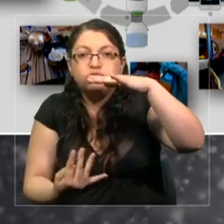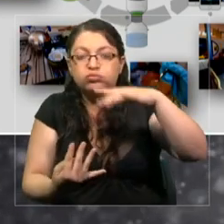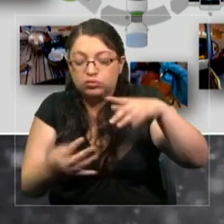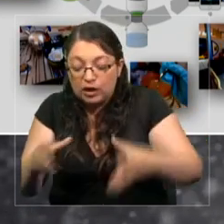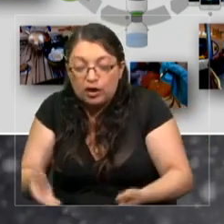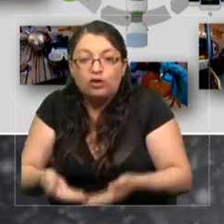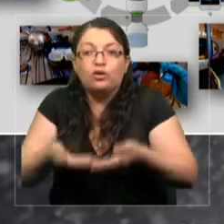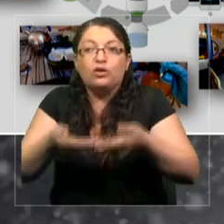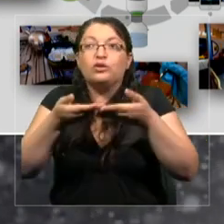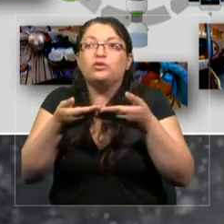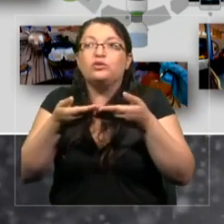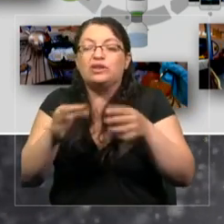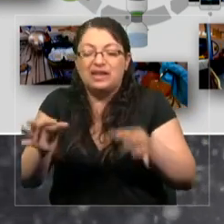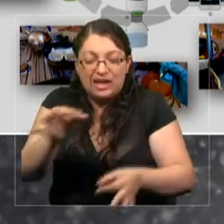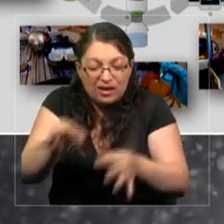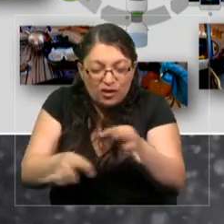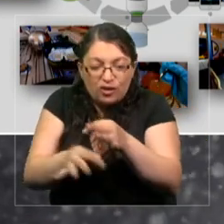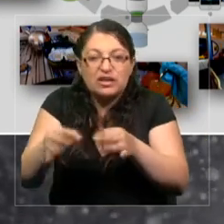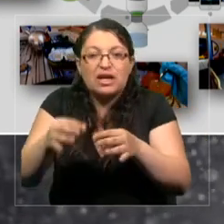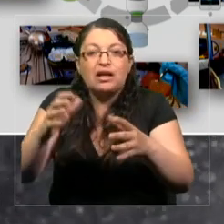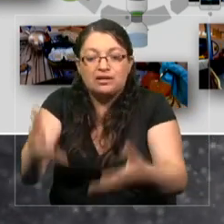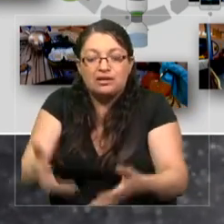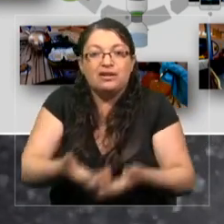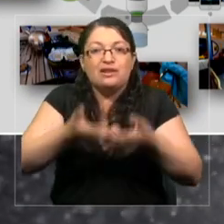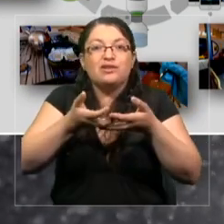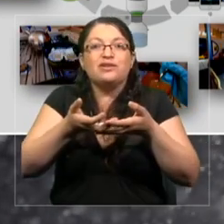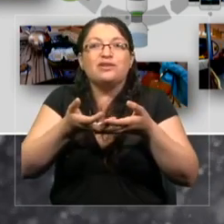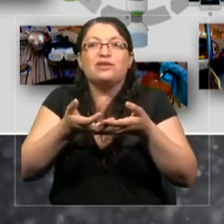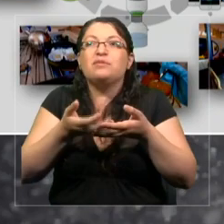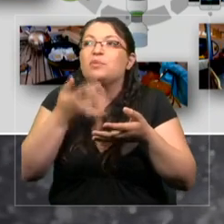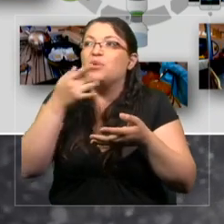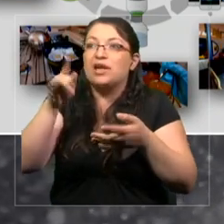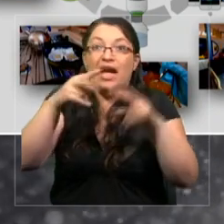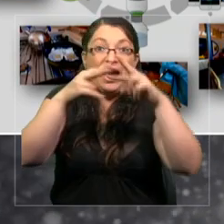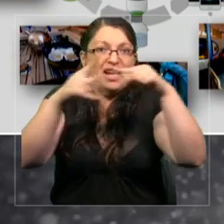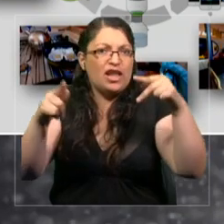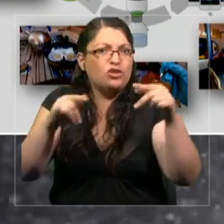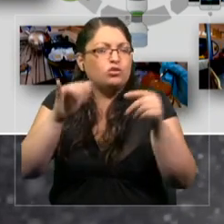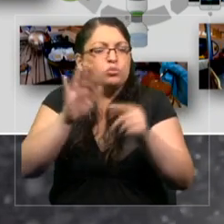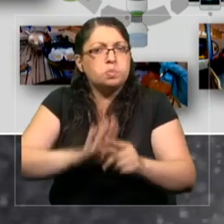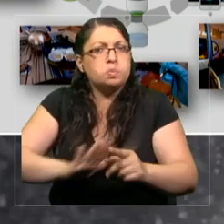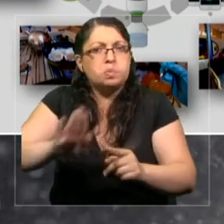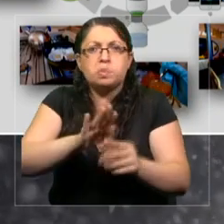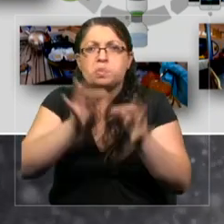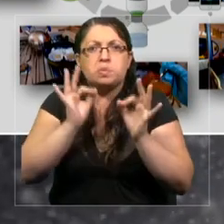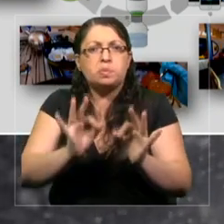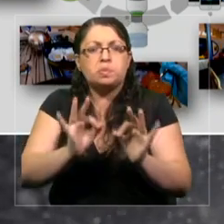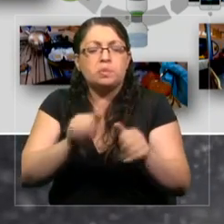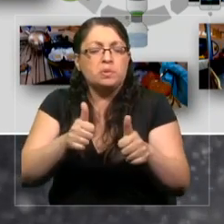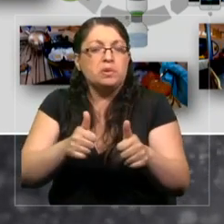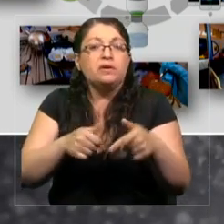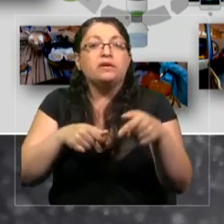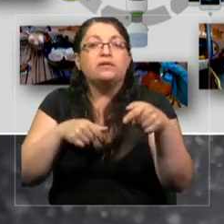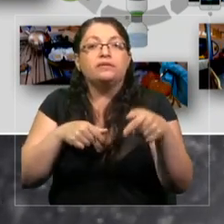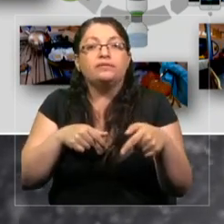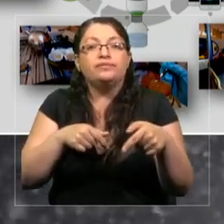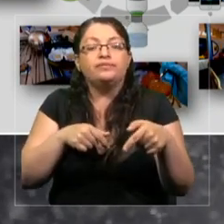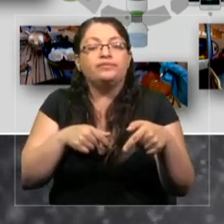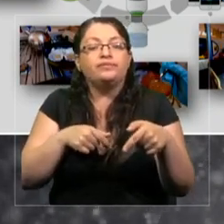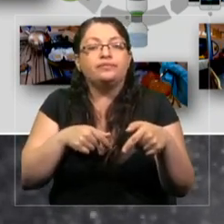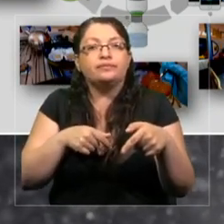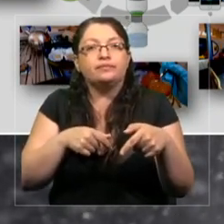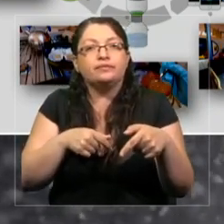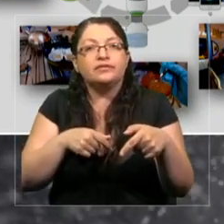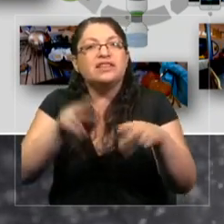que lo capturen, porque su ADN está muy bien preservado y se hace una